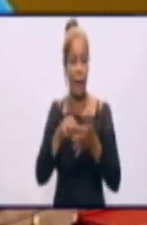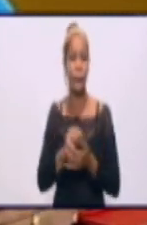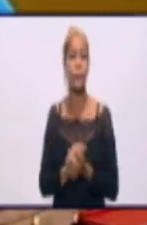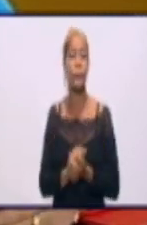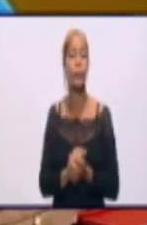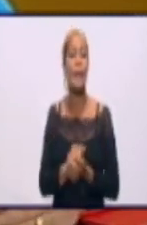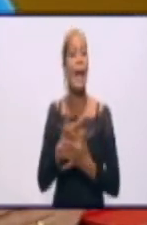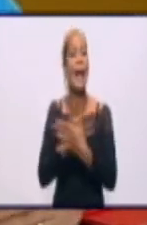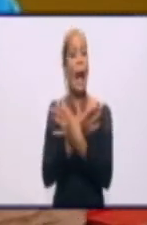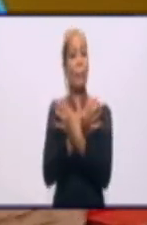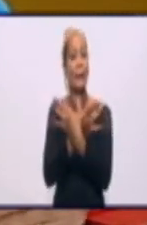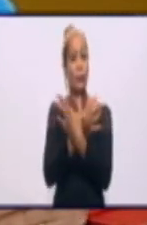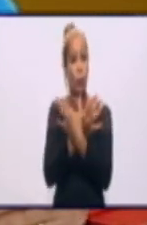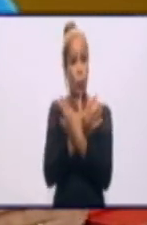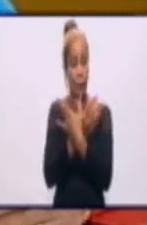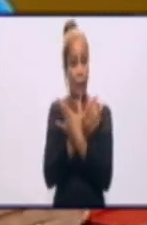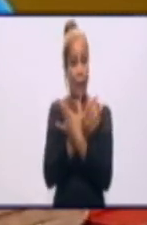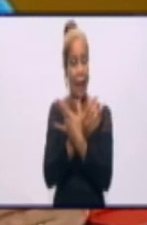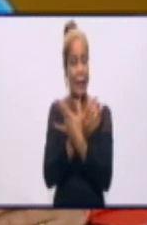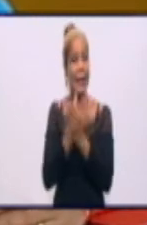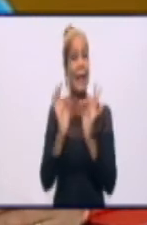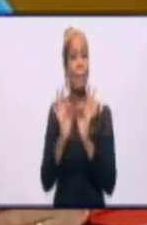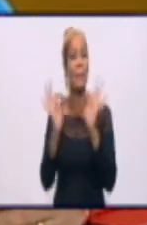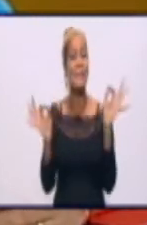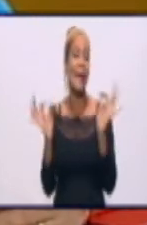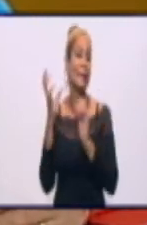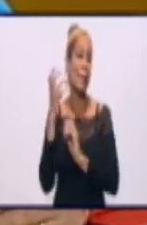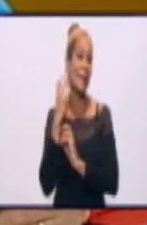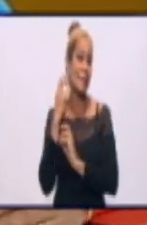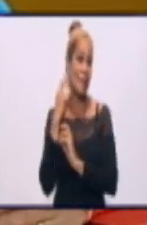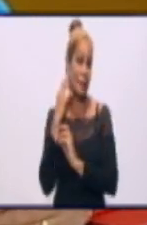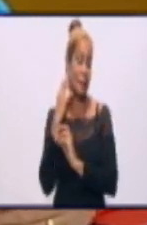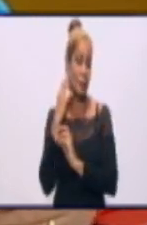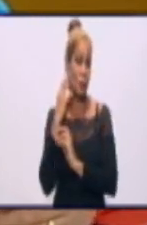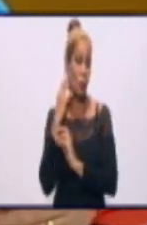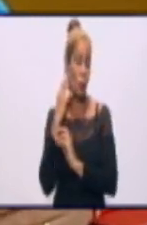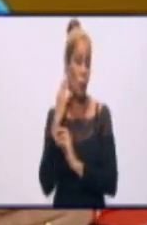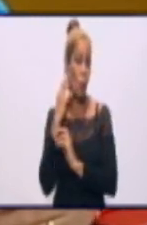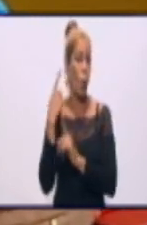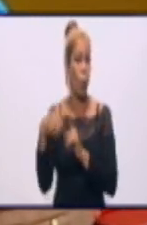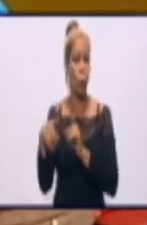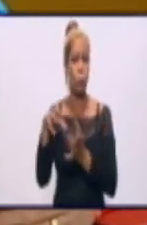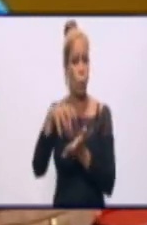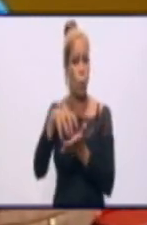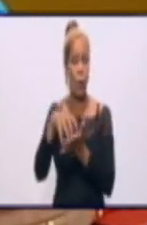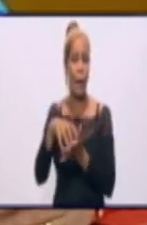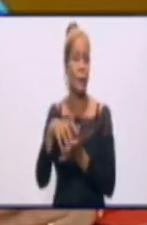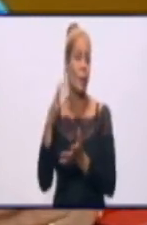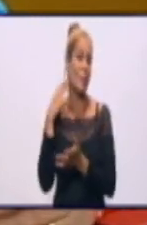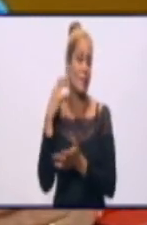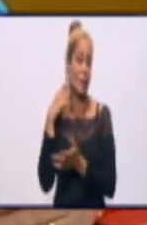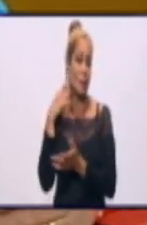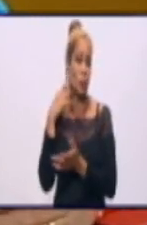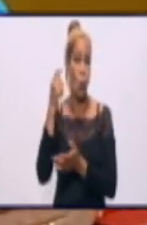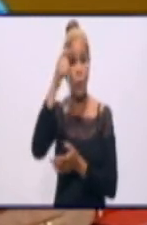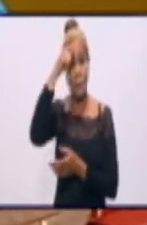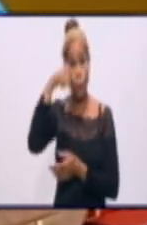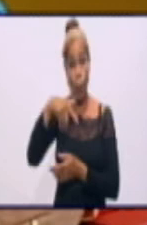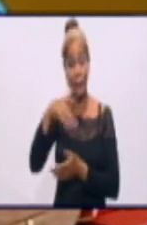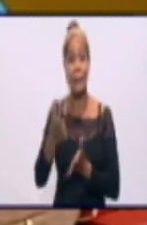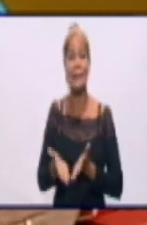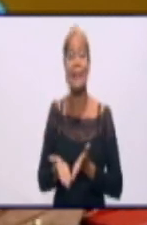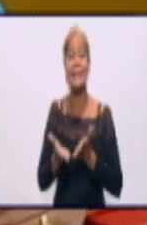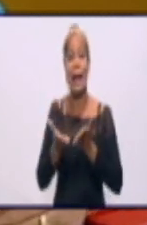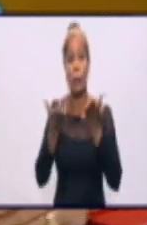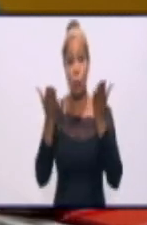Campechuela, el especial de Manzanillo, Caimara en Manzanillo, Jiguaní Desarrollo, Banda Esil en